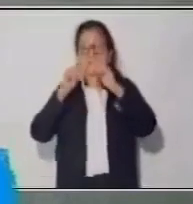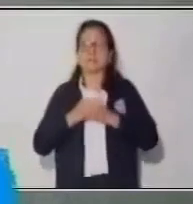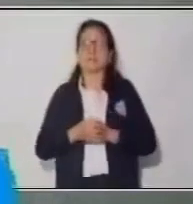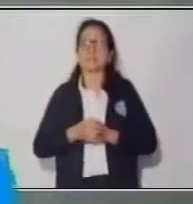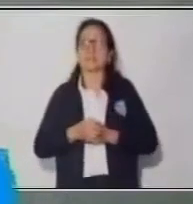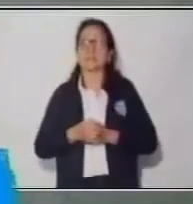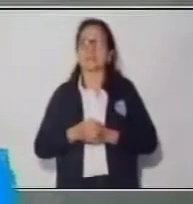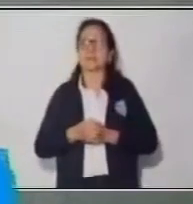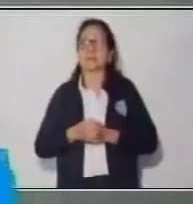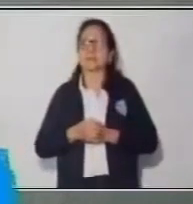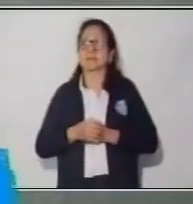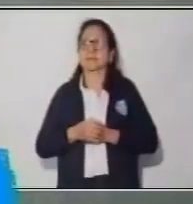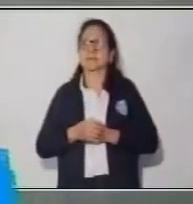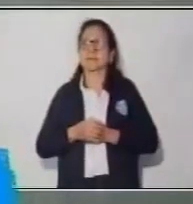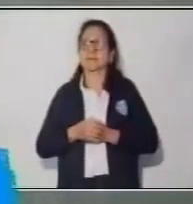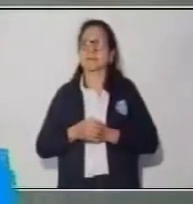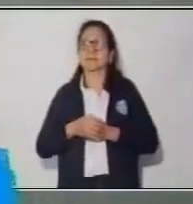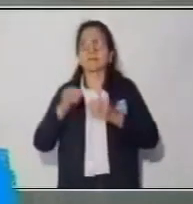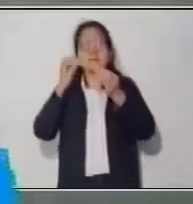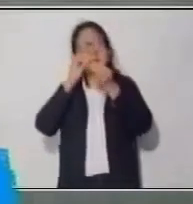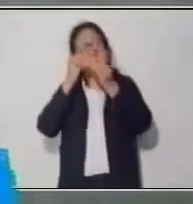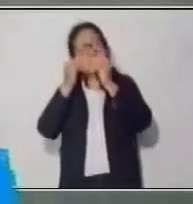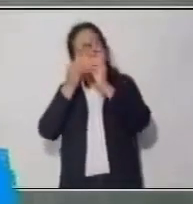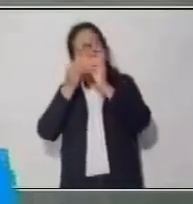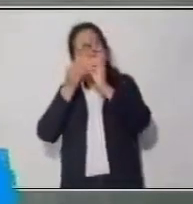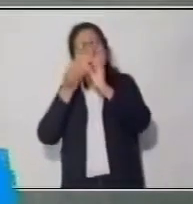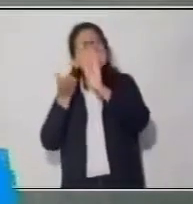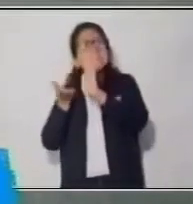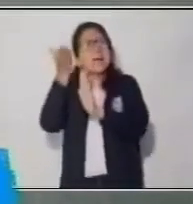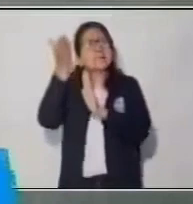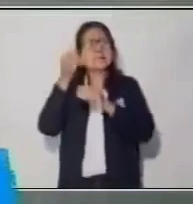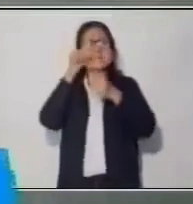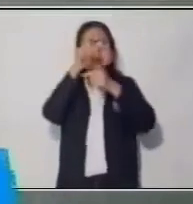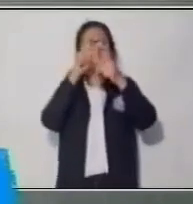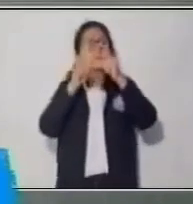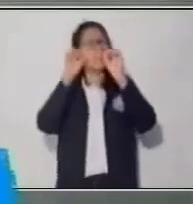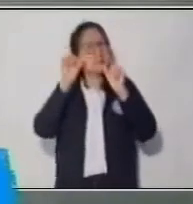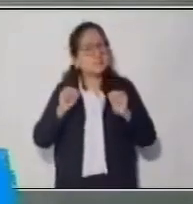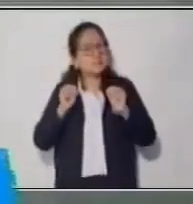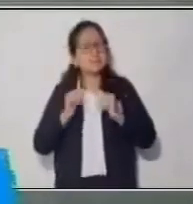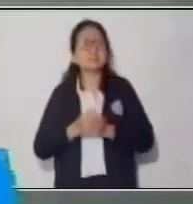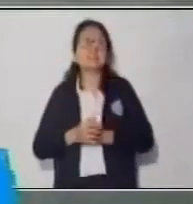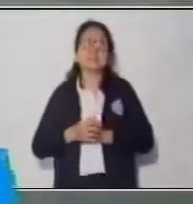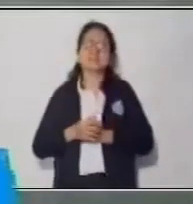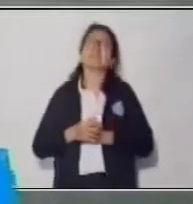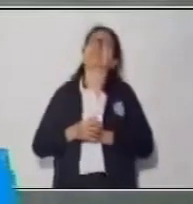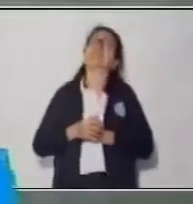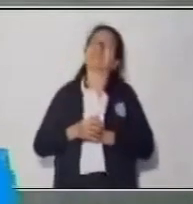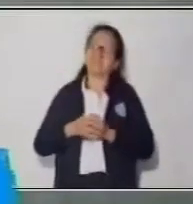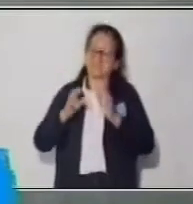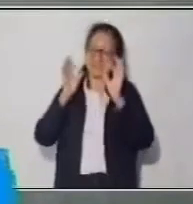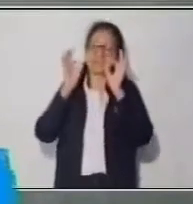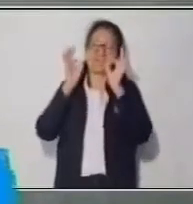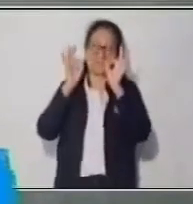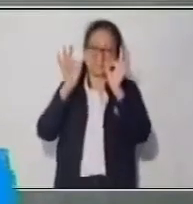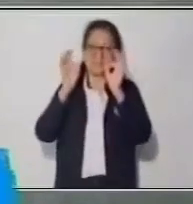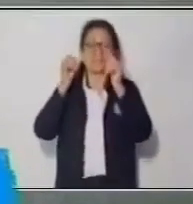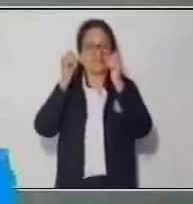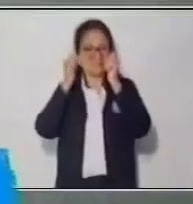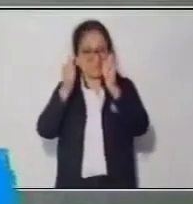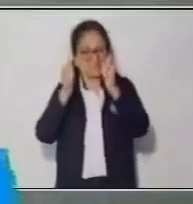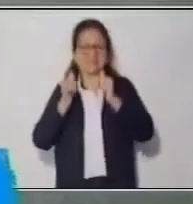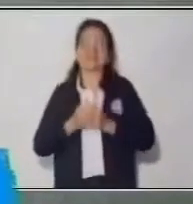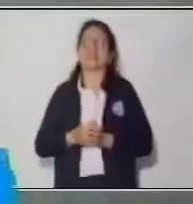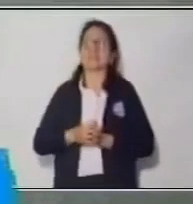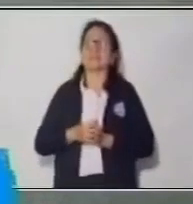¿Y cuál es el mayor número para ser divisible? Excelente. Muy bien. Vamos a